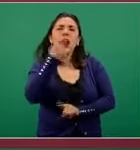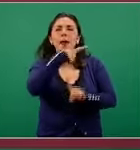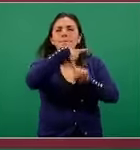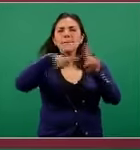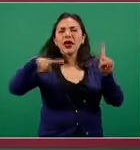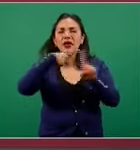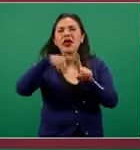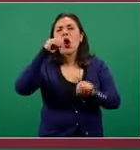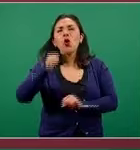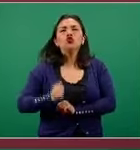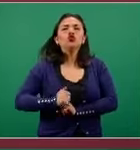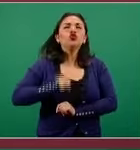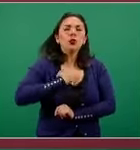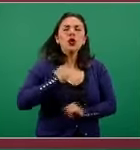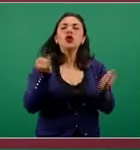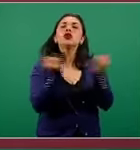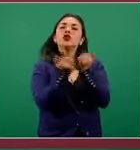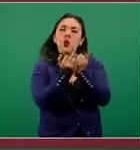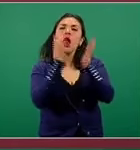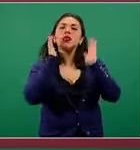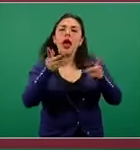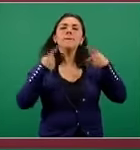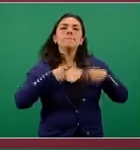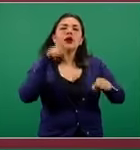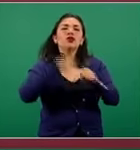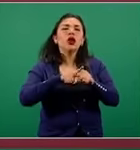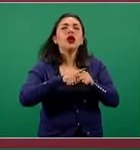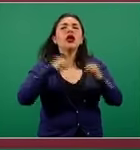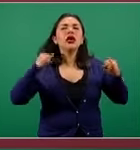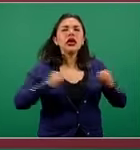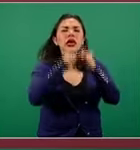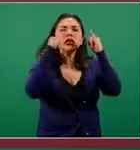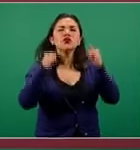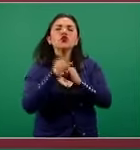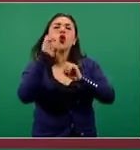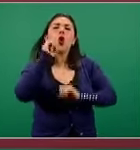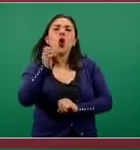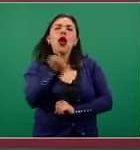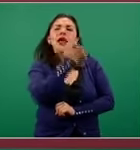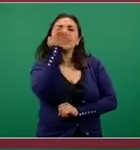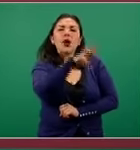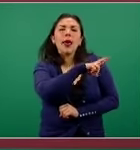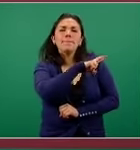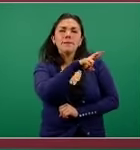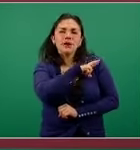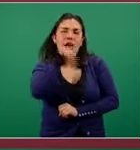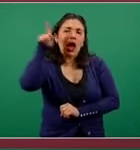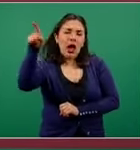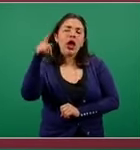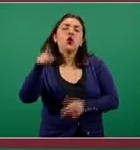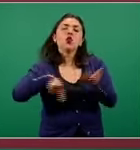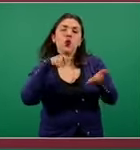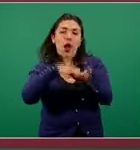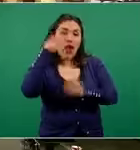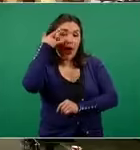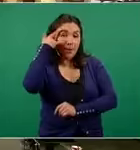como ya se empezó a vacunar personal de instituciones o de dependencias privadas en el estado de Campeche. La siguiente